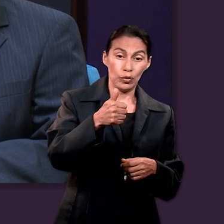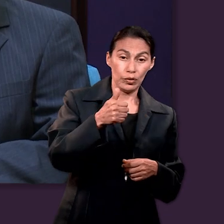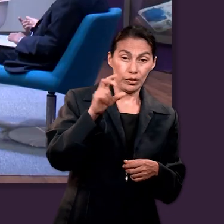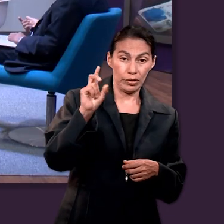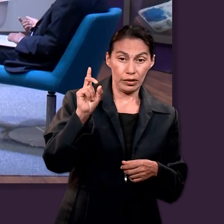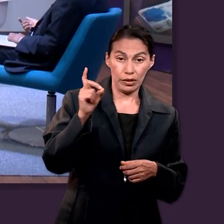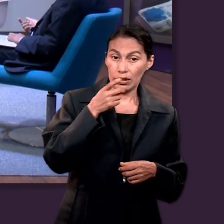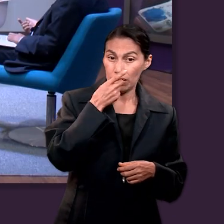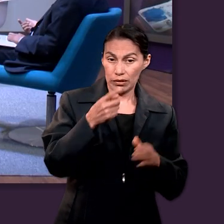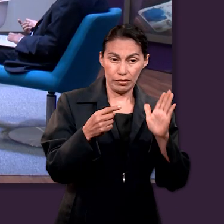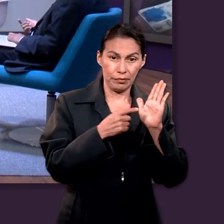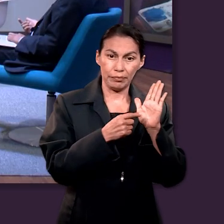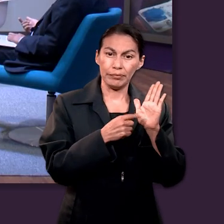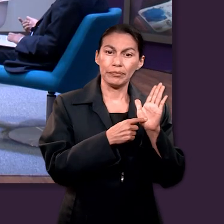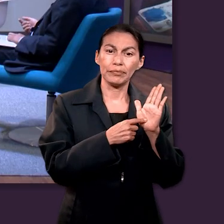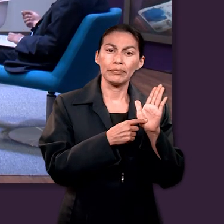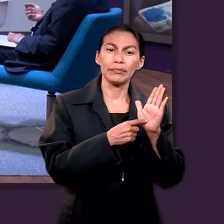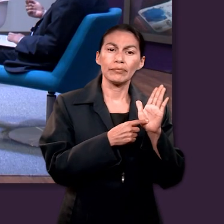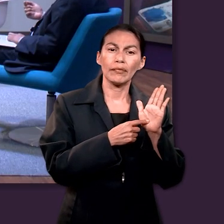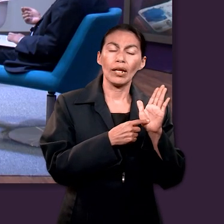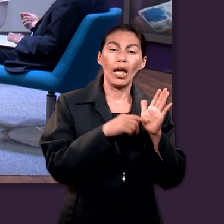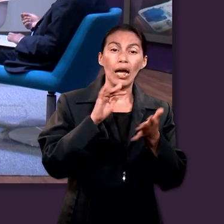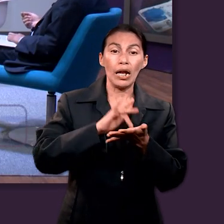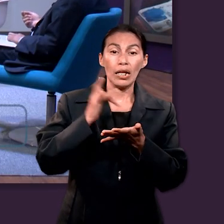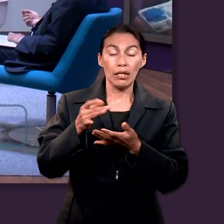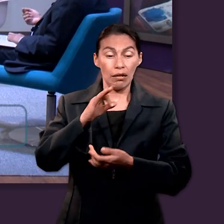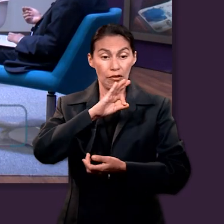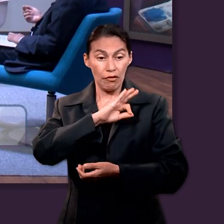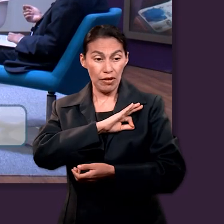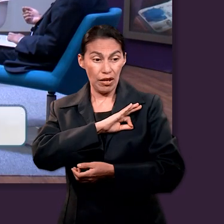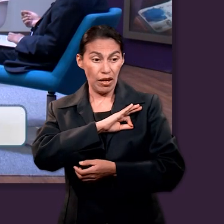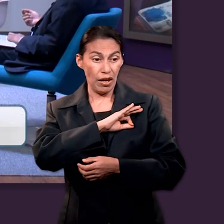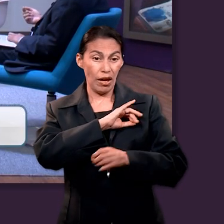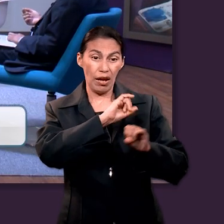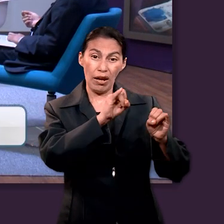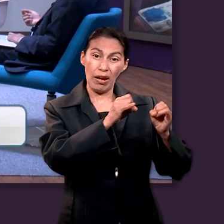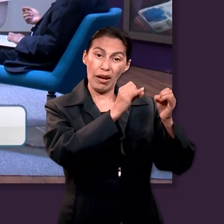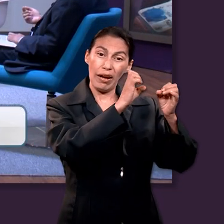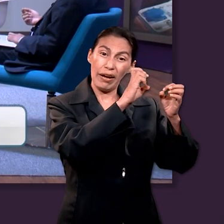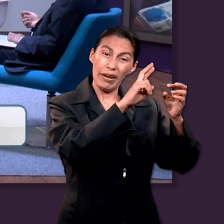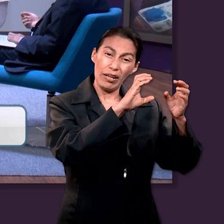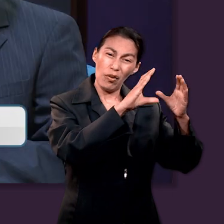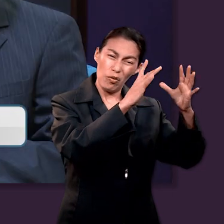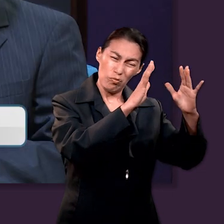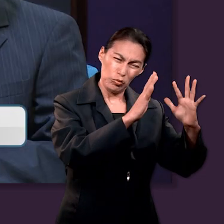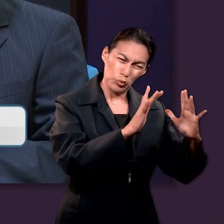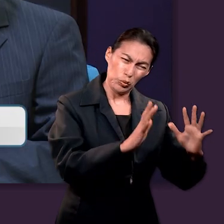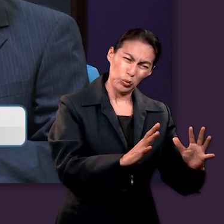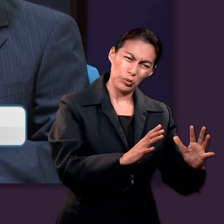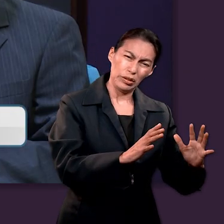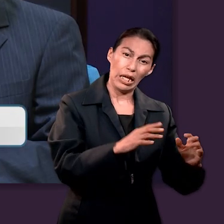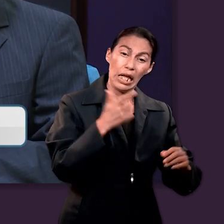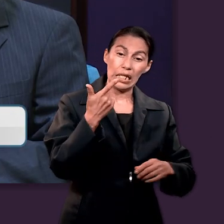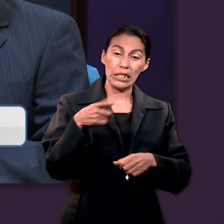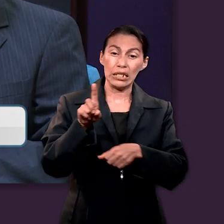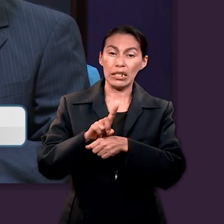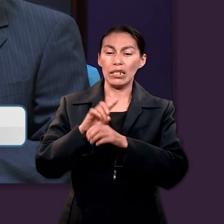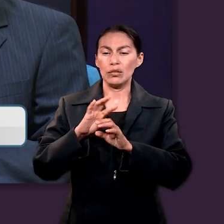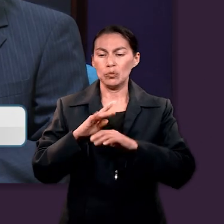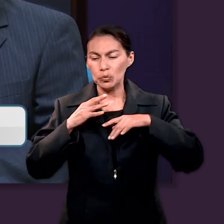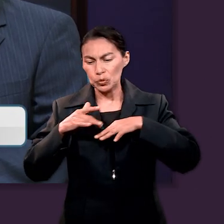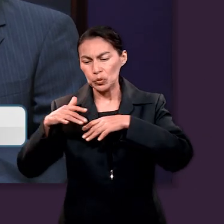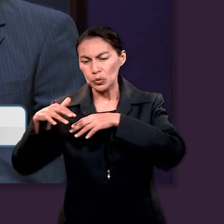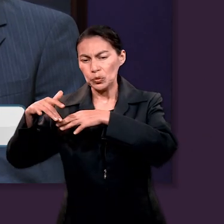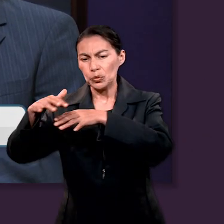aquí Hebreos 11.30. Por la fe cayeron los muros de Jericó después de rodear